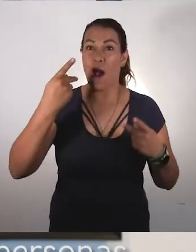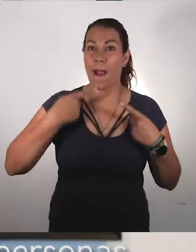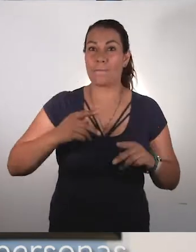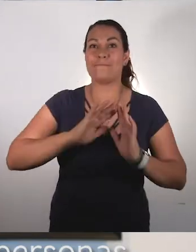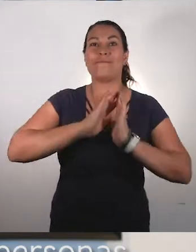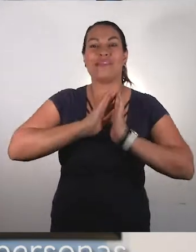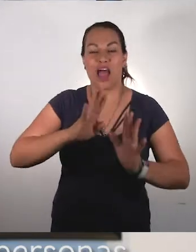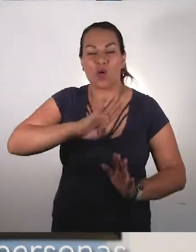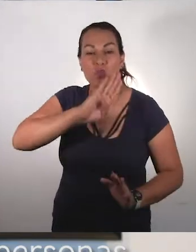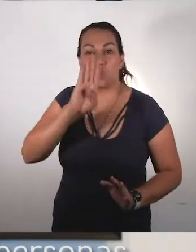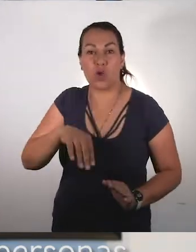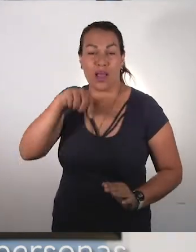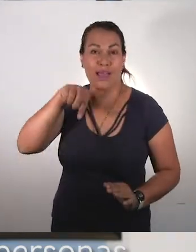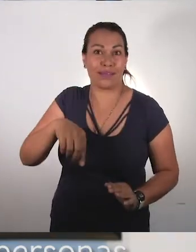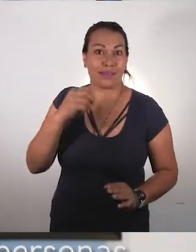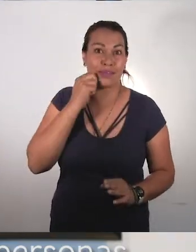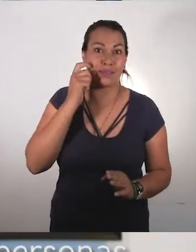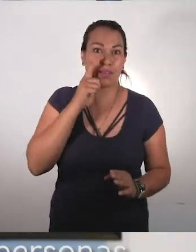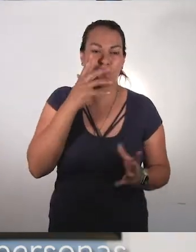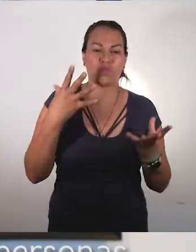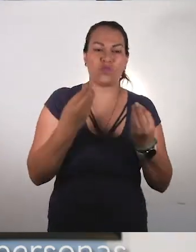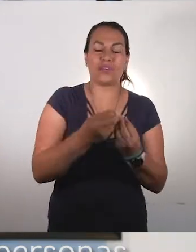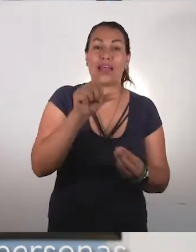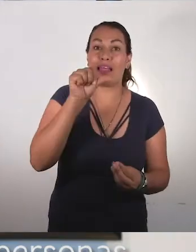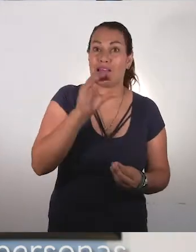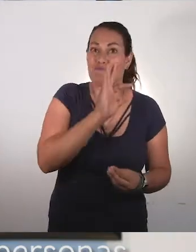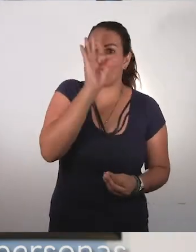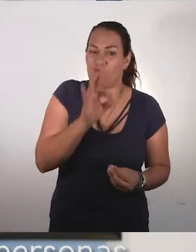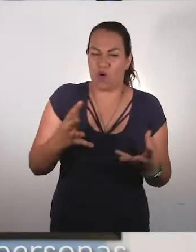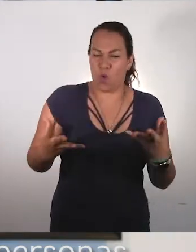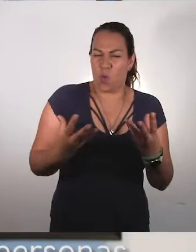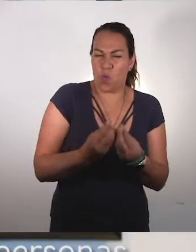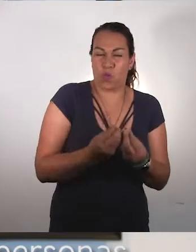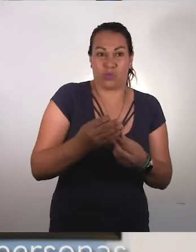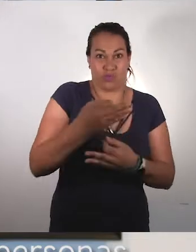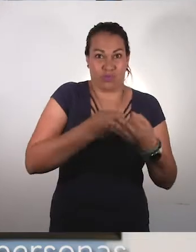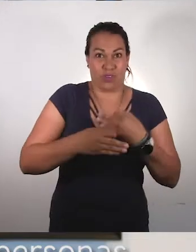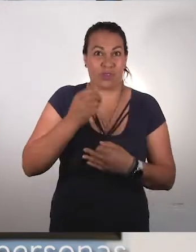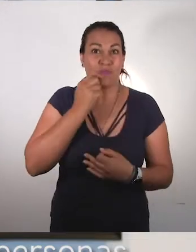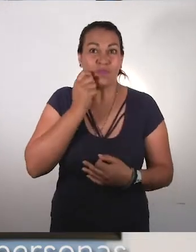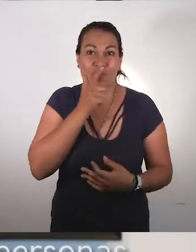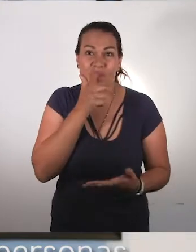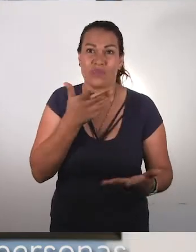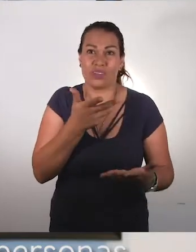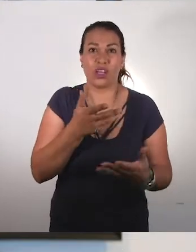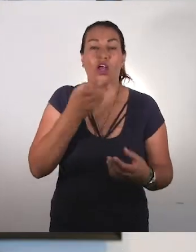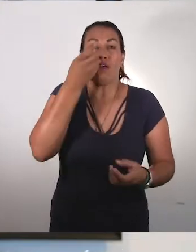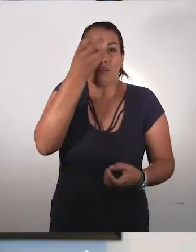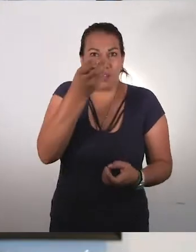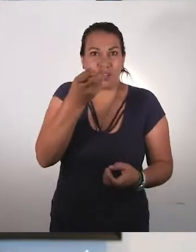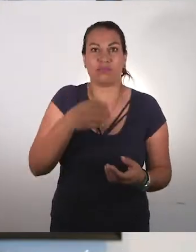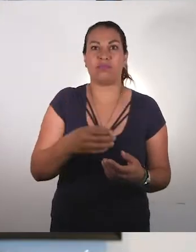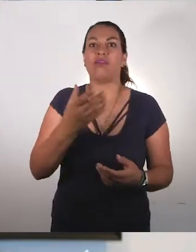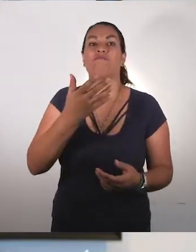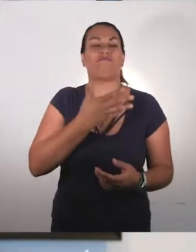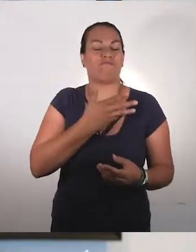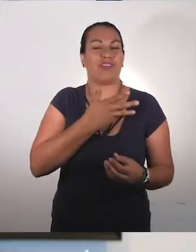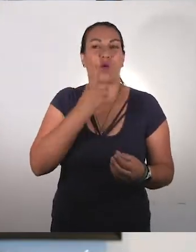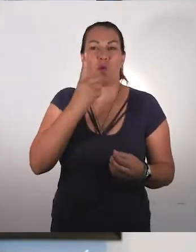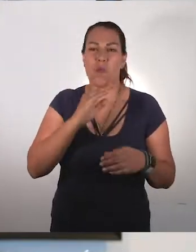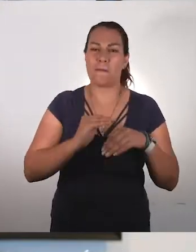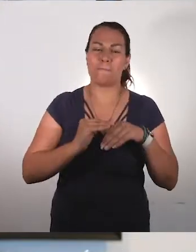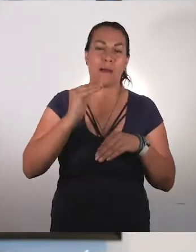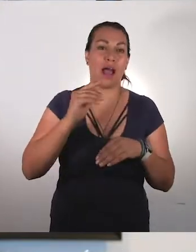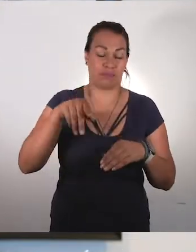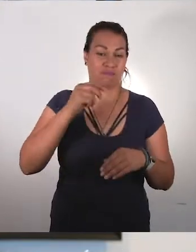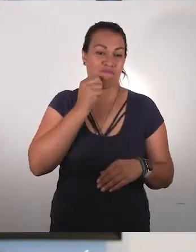cuatro personas que representan el 16 por ciento del total de contagios en Tlajomulco. Esto quiere decir que